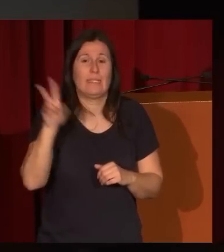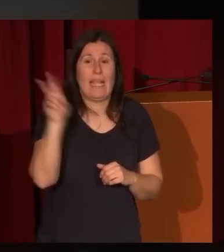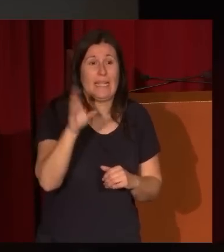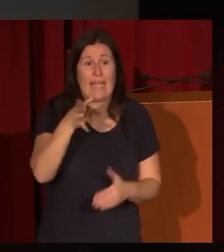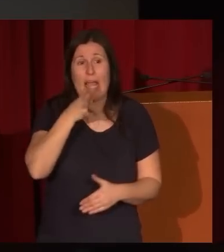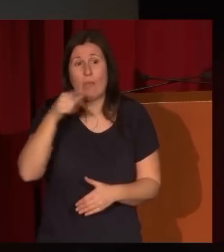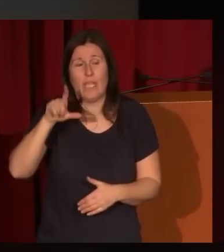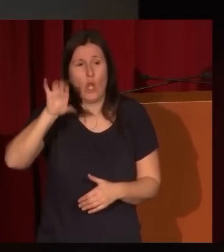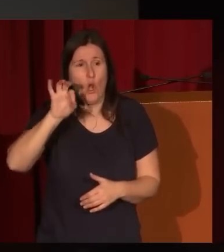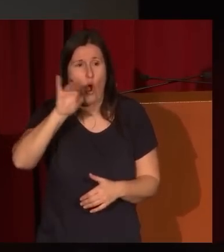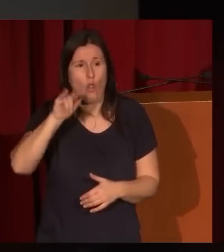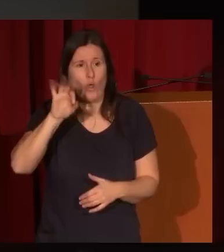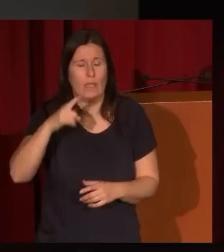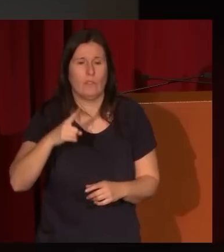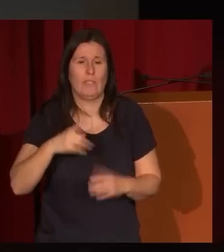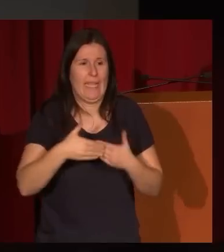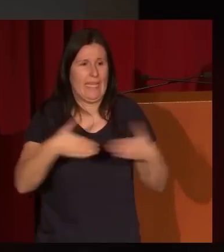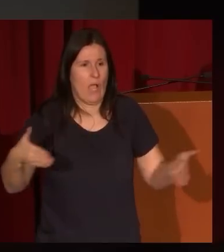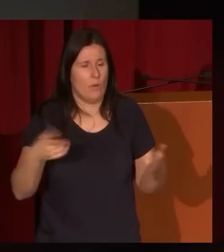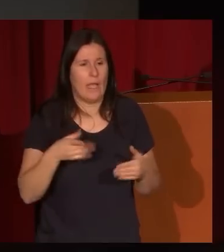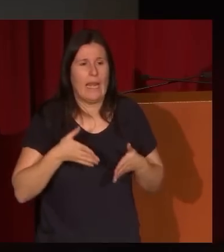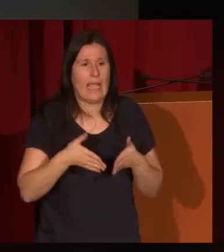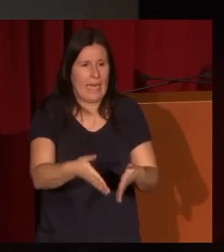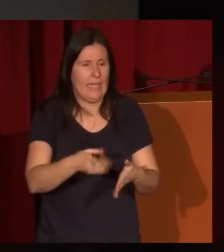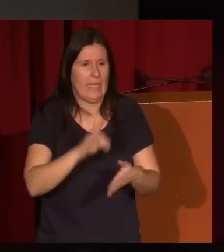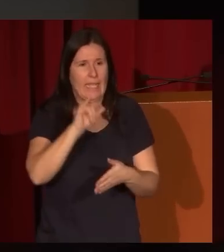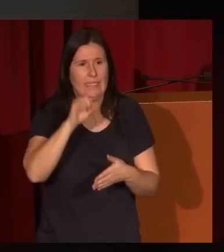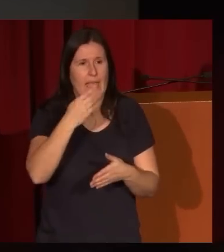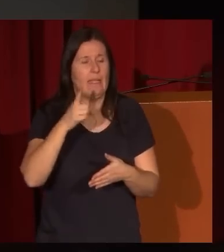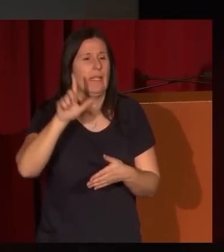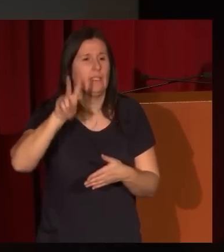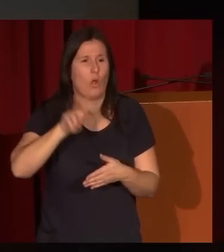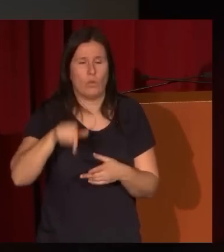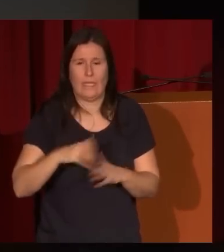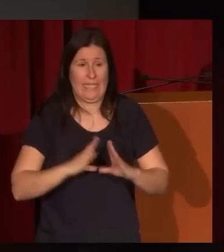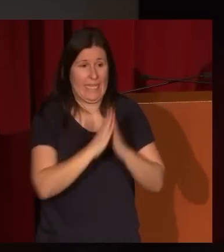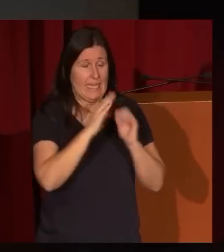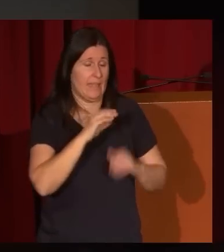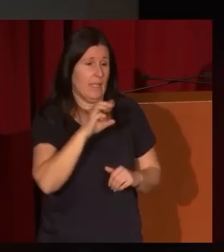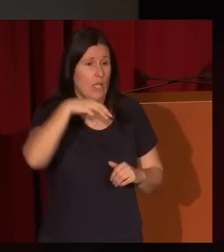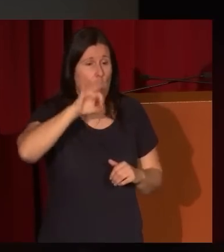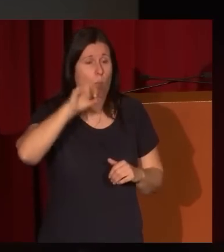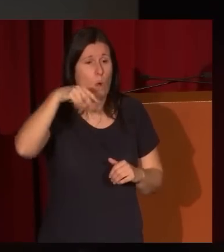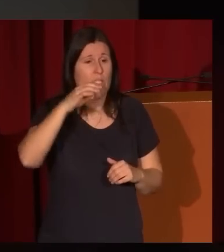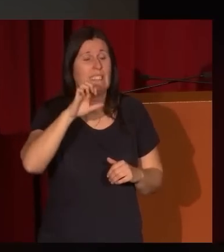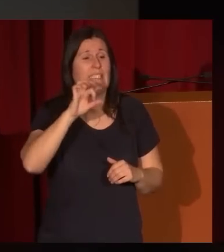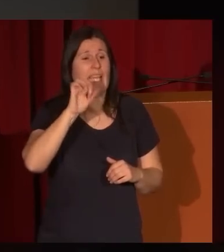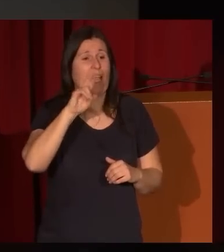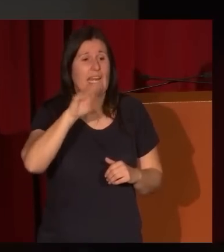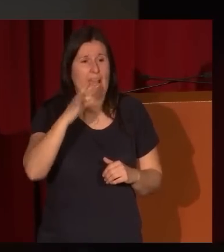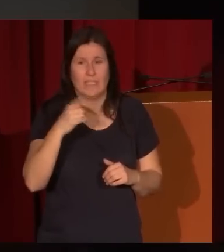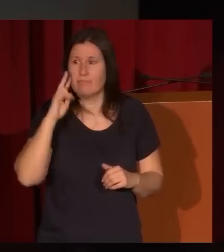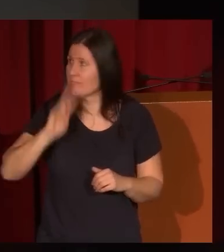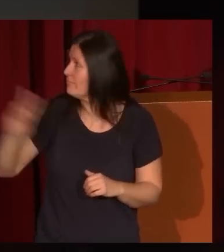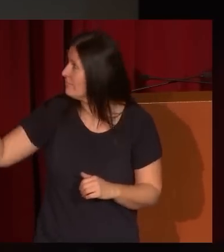inaugura el canal de Isabel II ahí tienen ustedes la iglesia de Montserrat y ese es el momento de la inauguración con ese gran